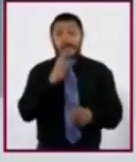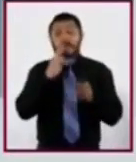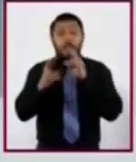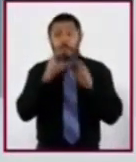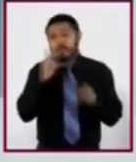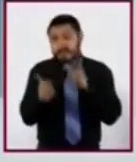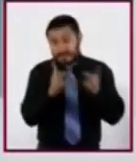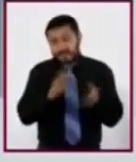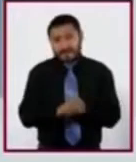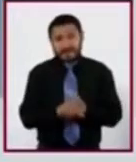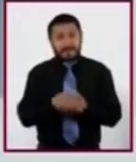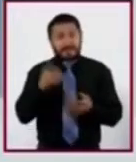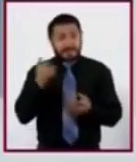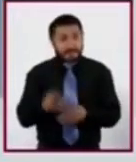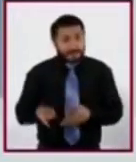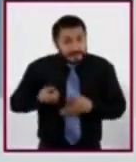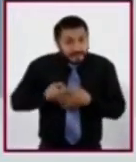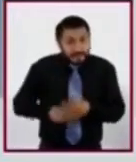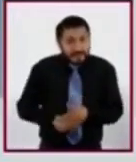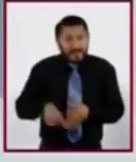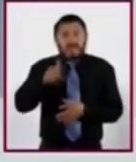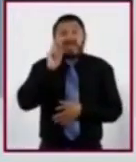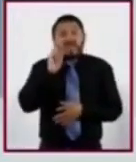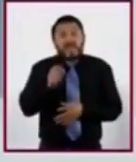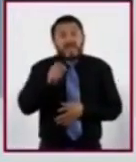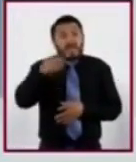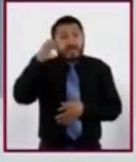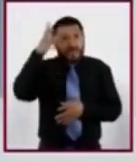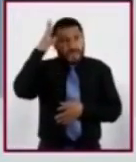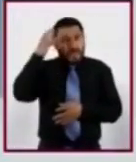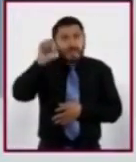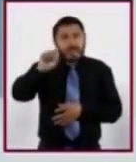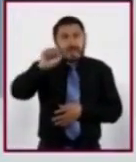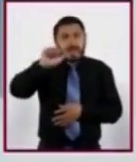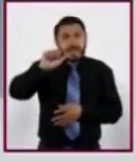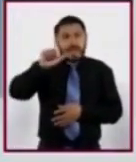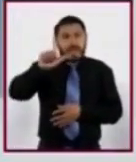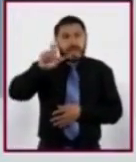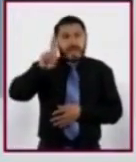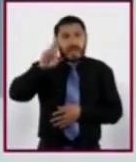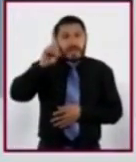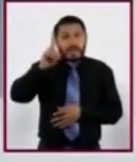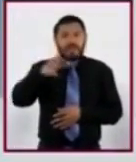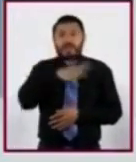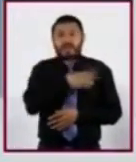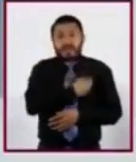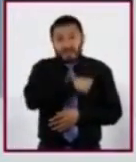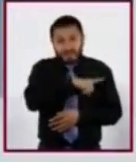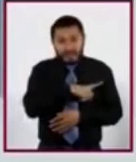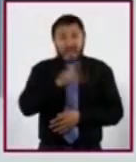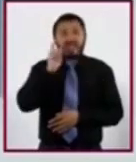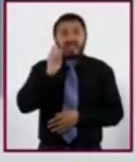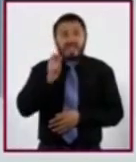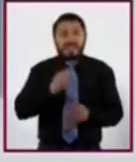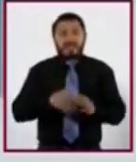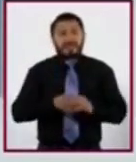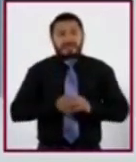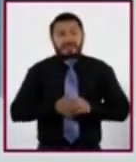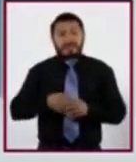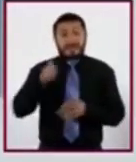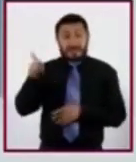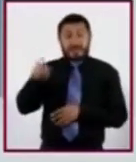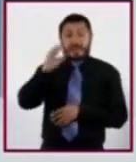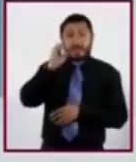primordial, la definición de salud. Según la Organización Mundial de la Salud, OMS,